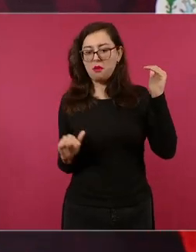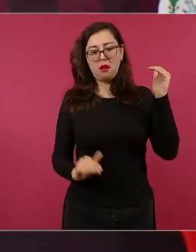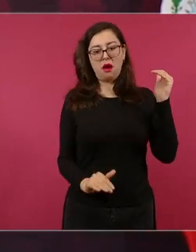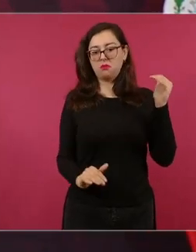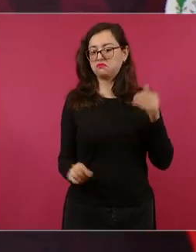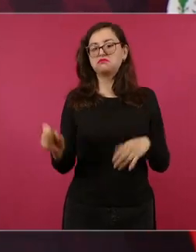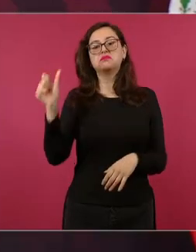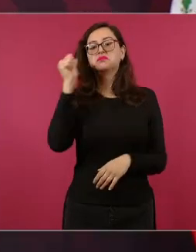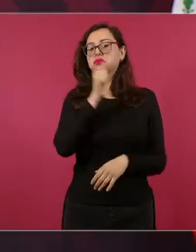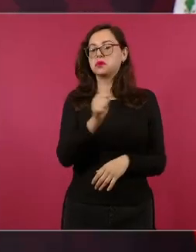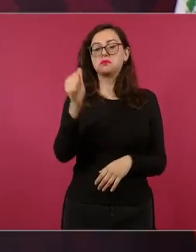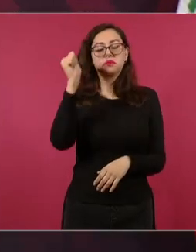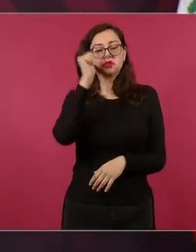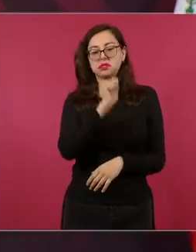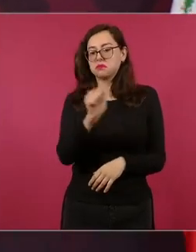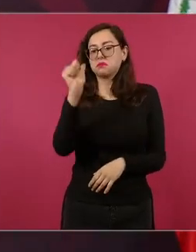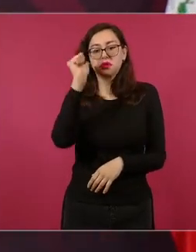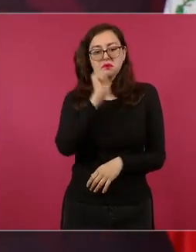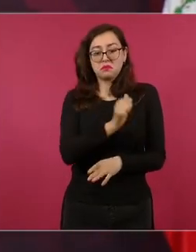ahora